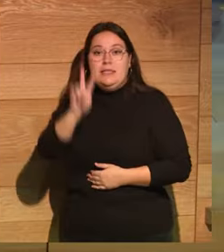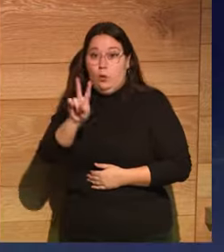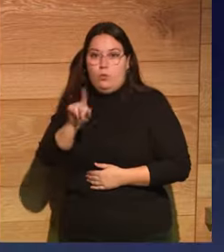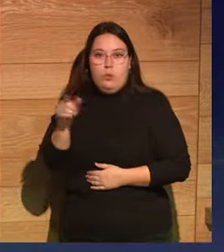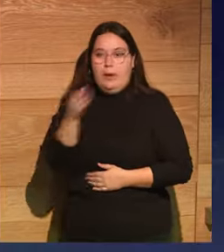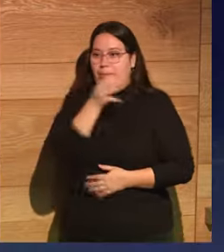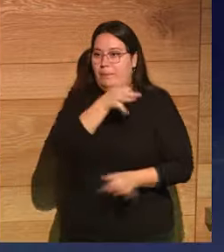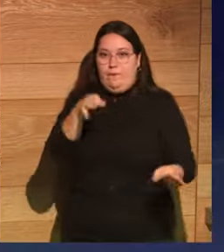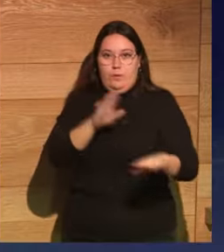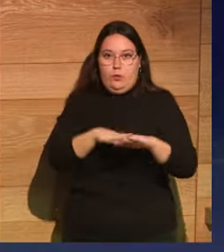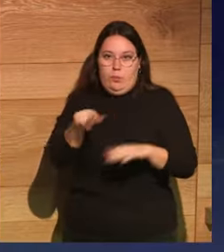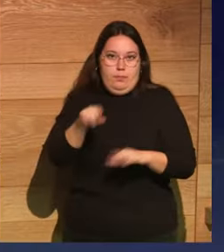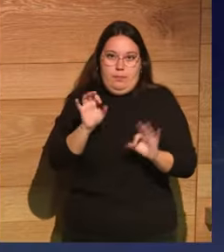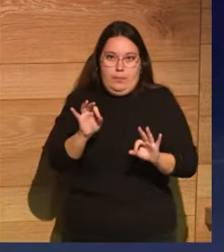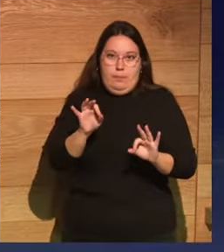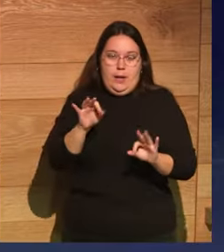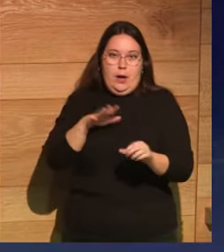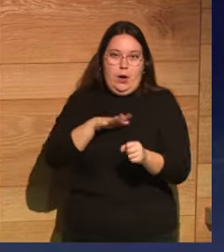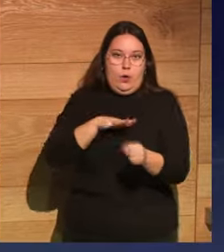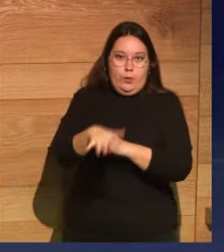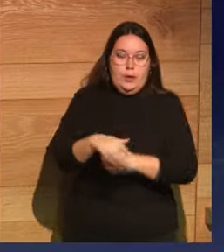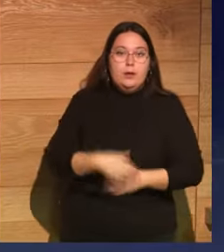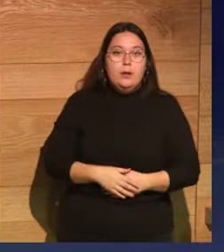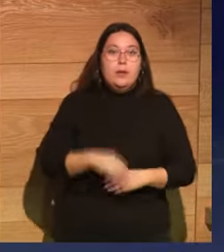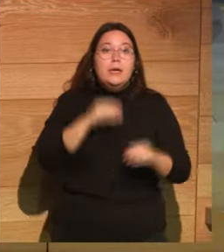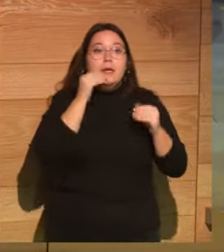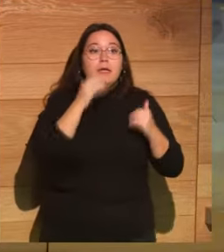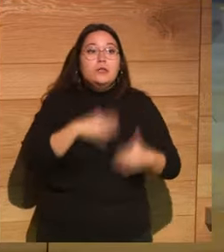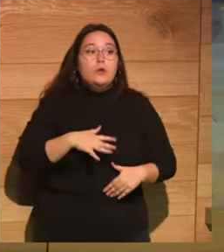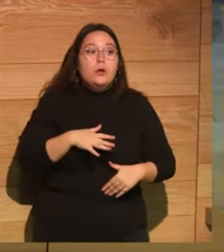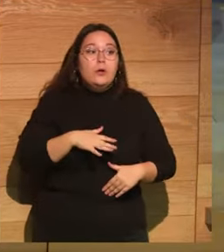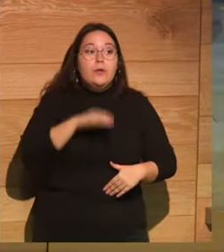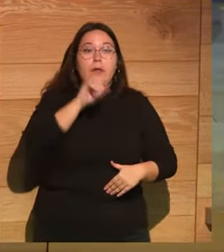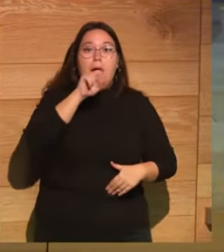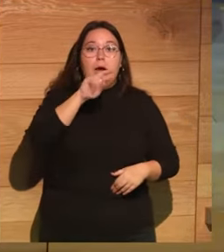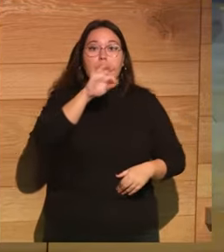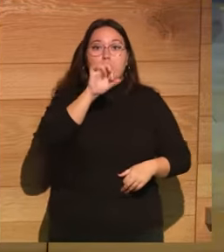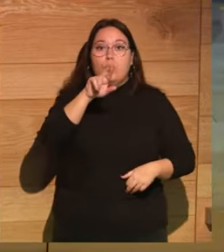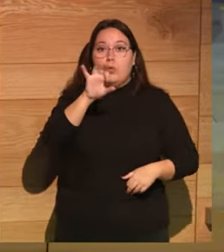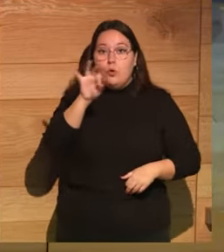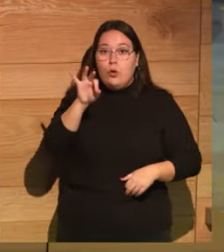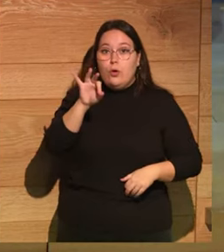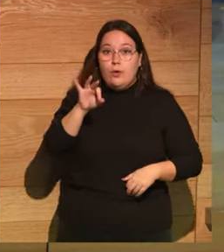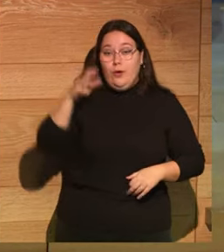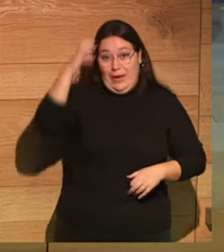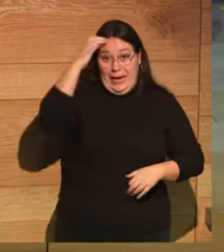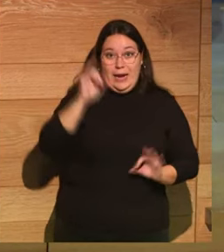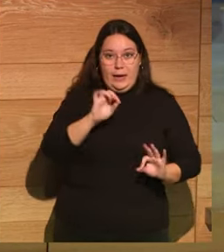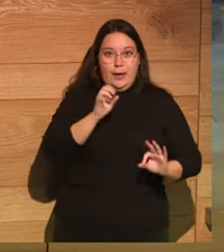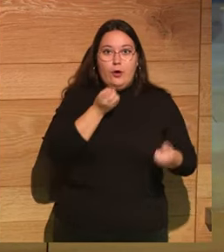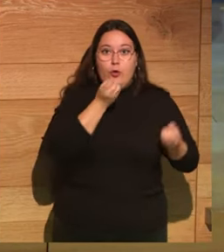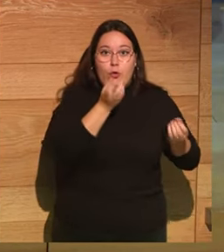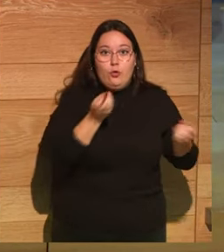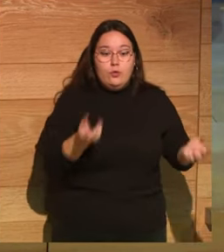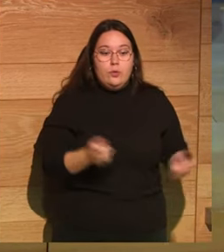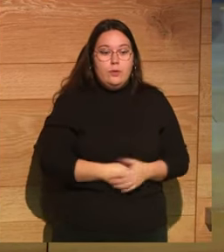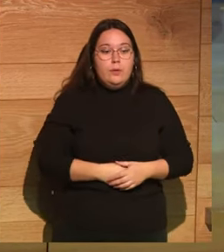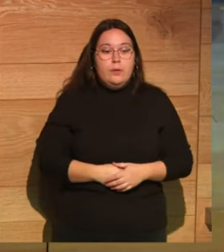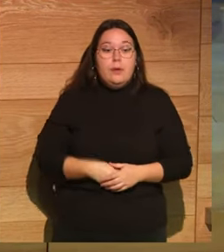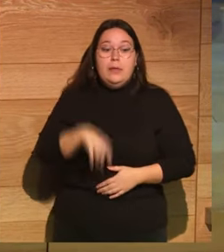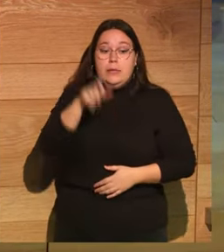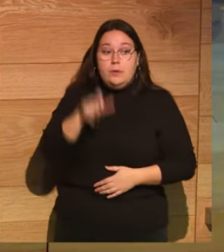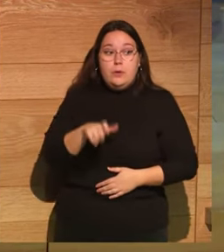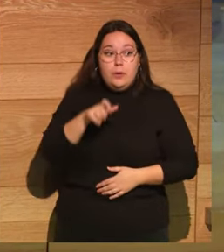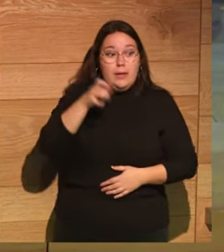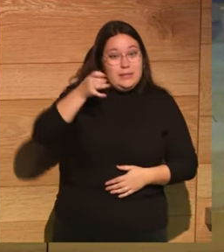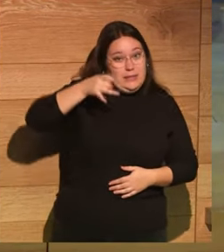magnífico. ¿Sabéis cuál es la historia que escribió? Escribió la historia del rey Arturo y sus nobles caballeros. Es decir, el tipo no